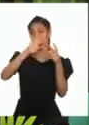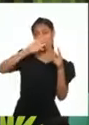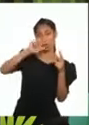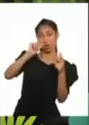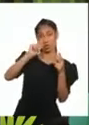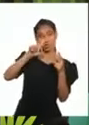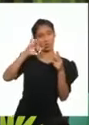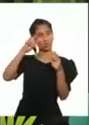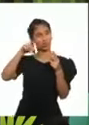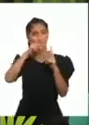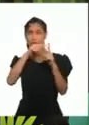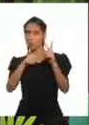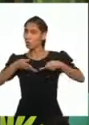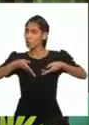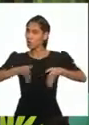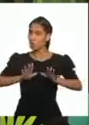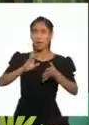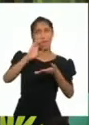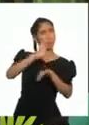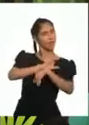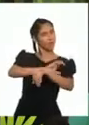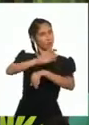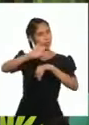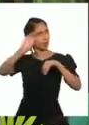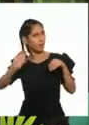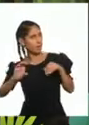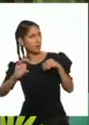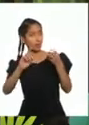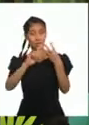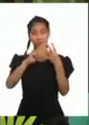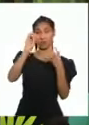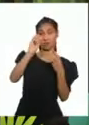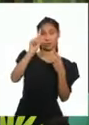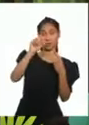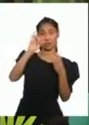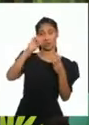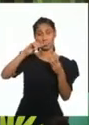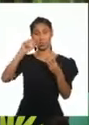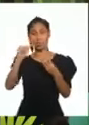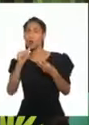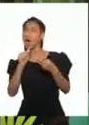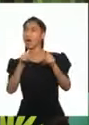Linda Silvano En Ucayani ¡Wow!